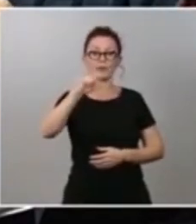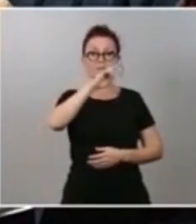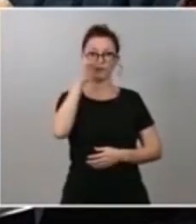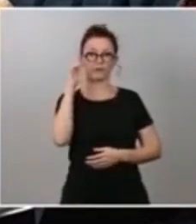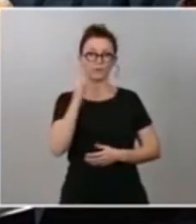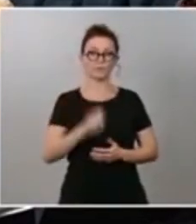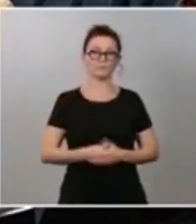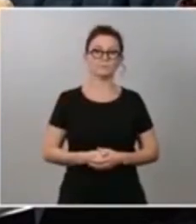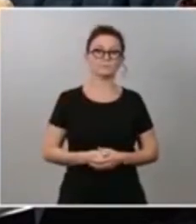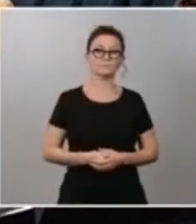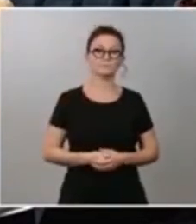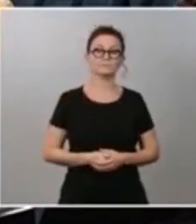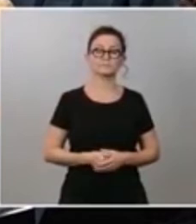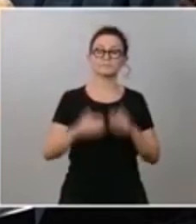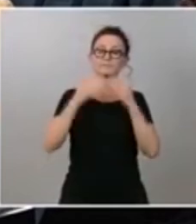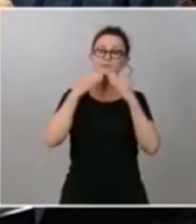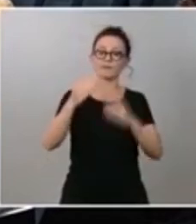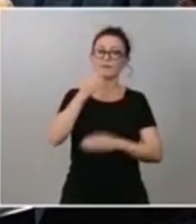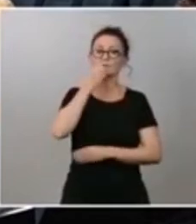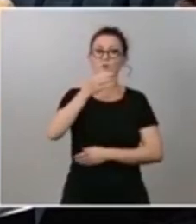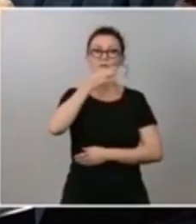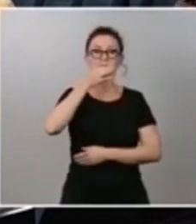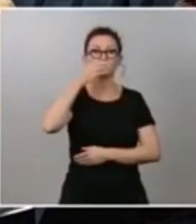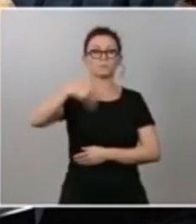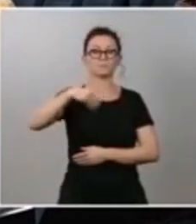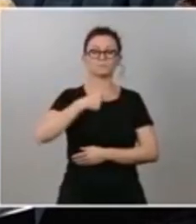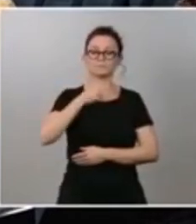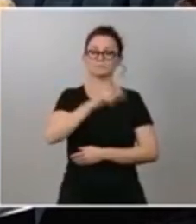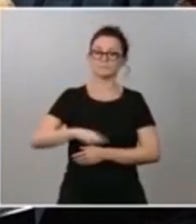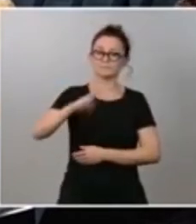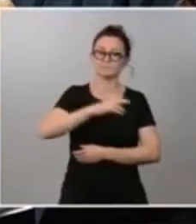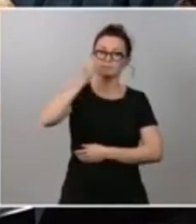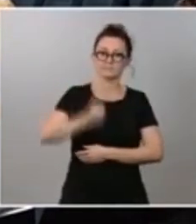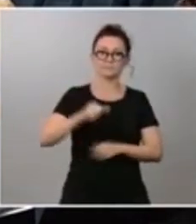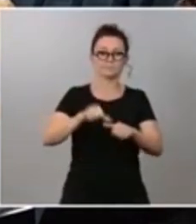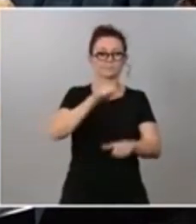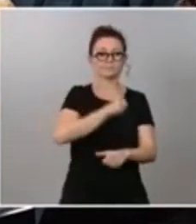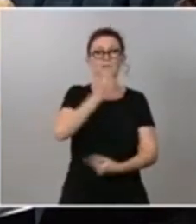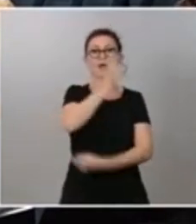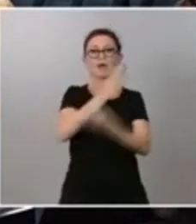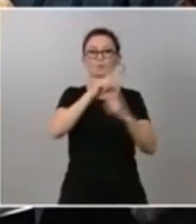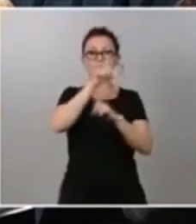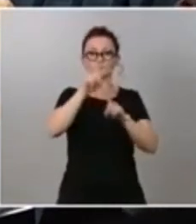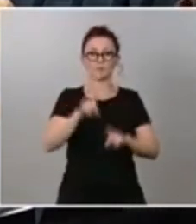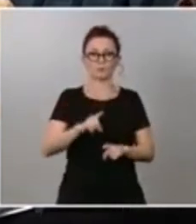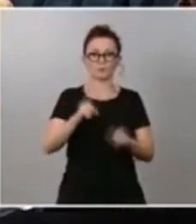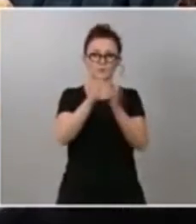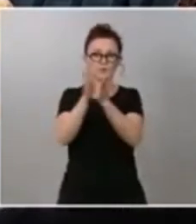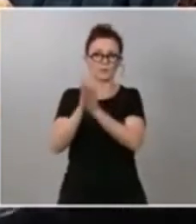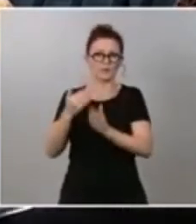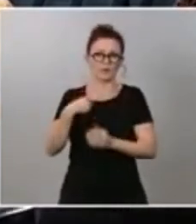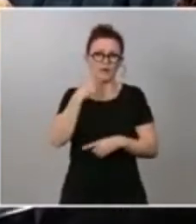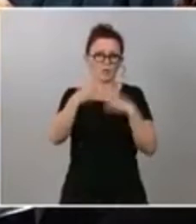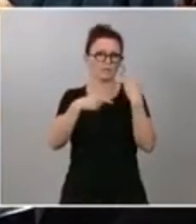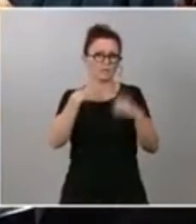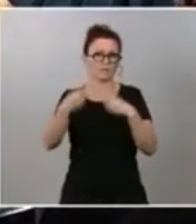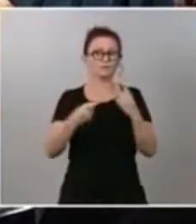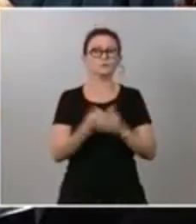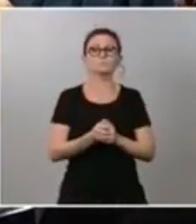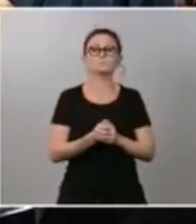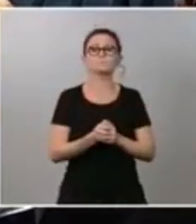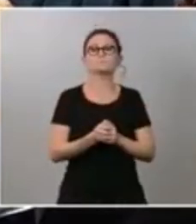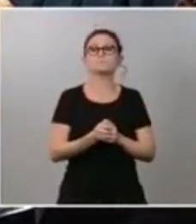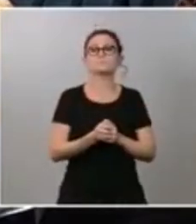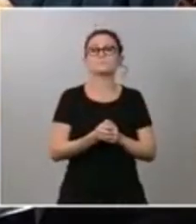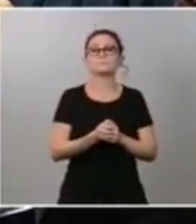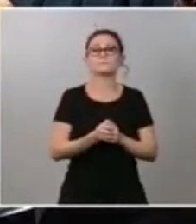Gracias buenas tardes presidente voy a insistir en algunas preguntas que le han hecho mis compañeros al margen de la discreción que tienen que mantener las